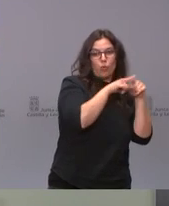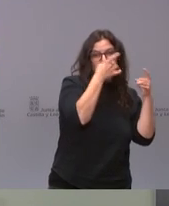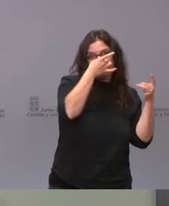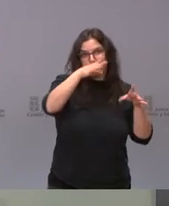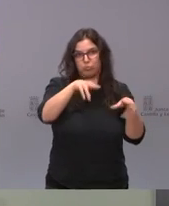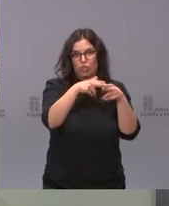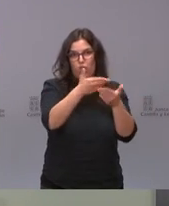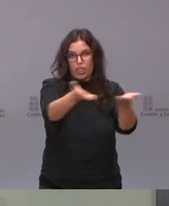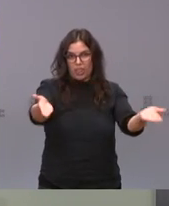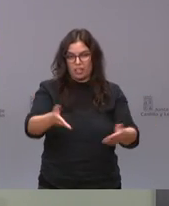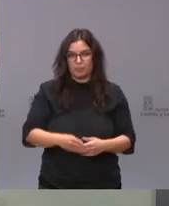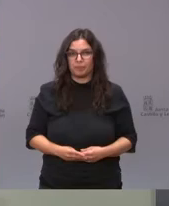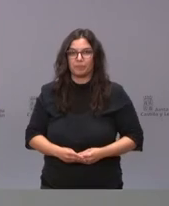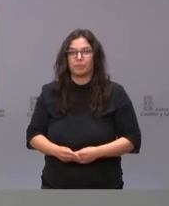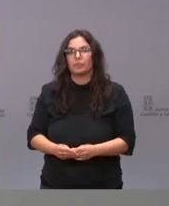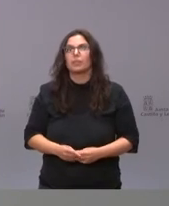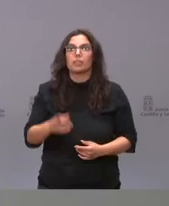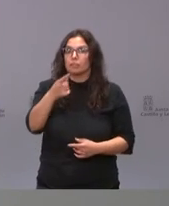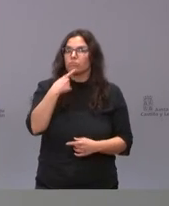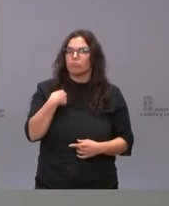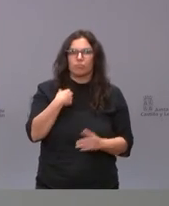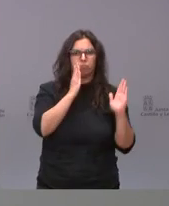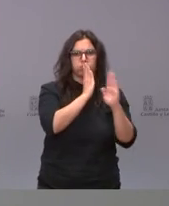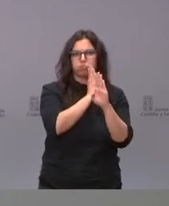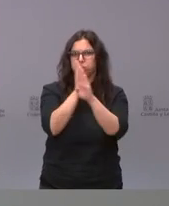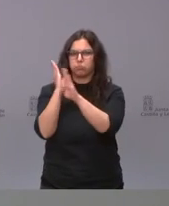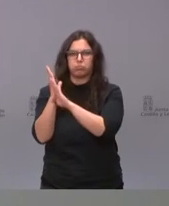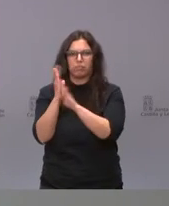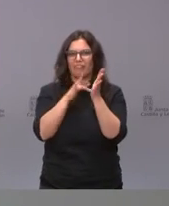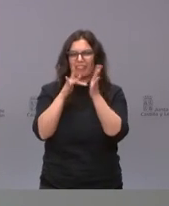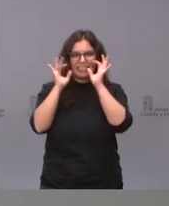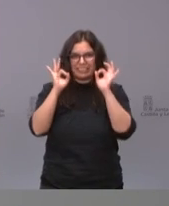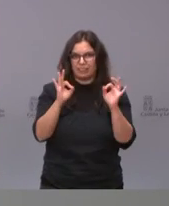bueno calendario perfecto es así